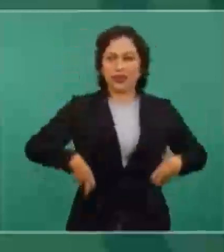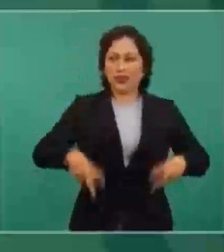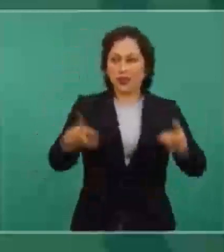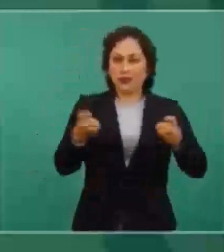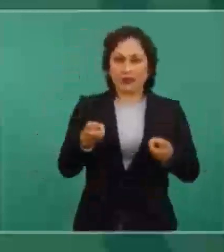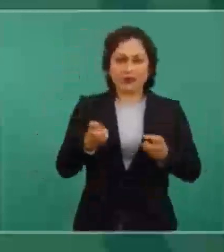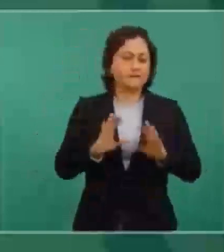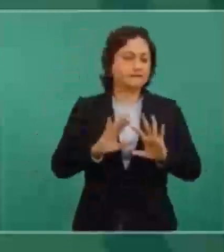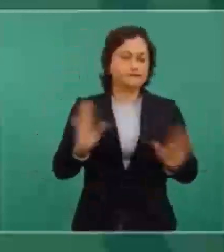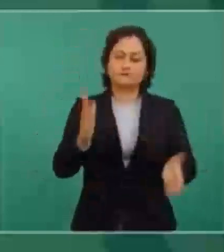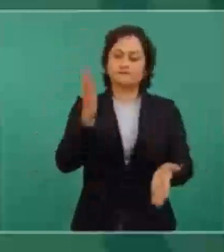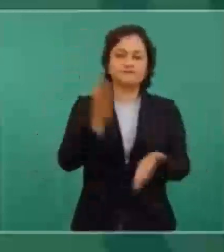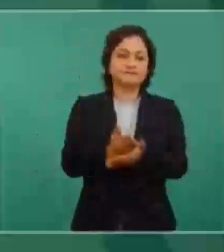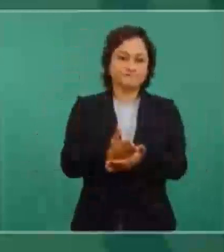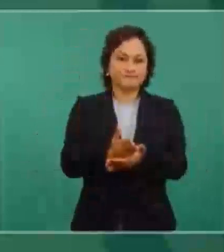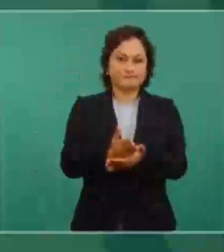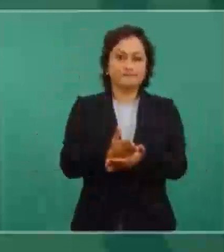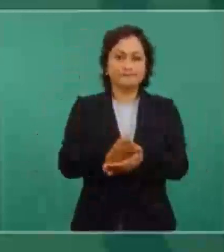Lo otro,